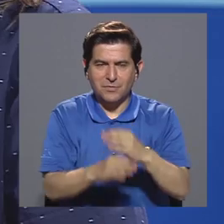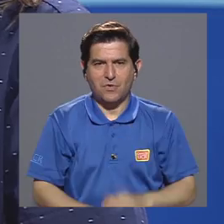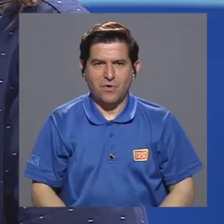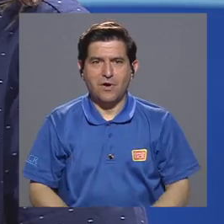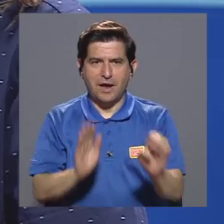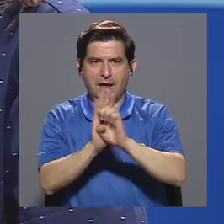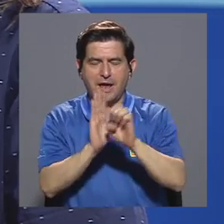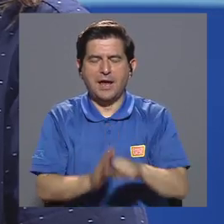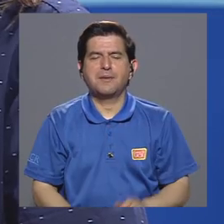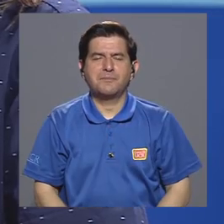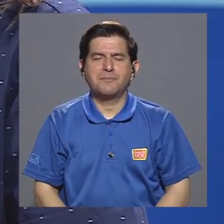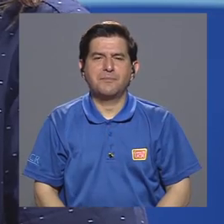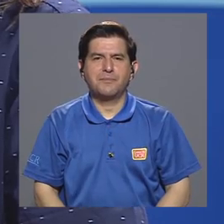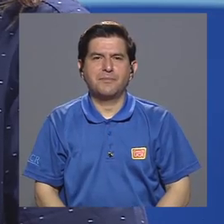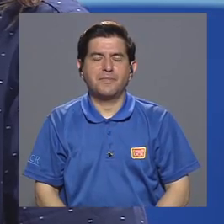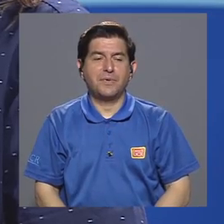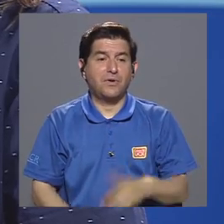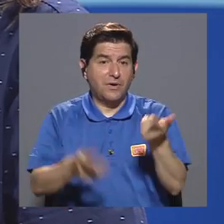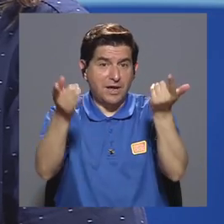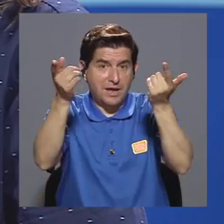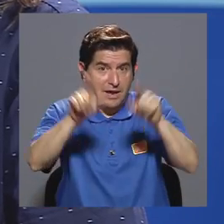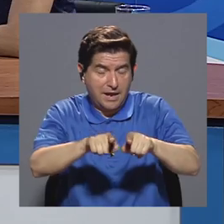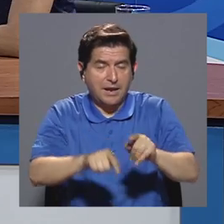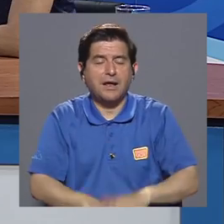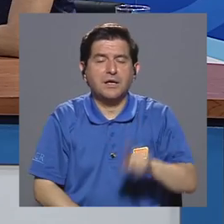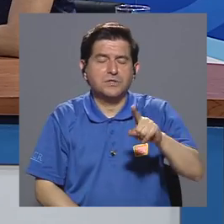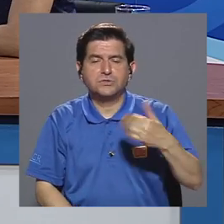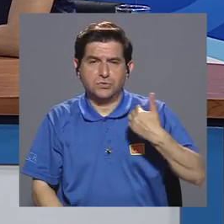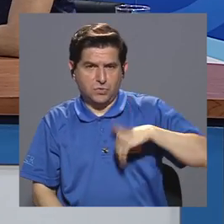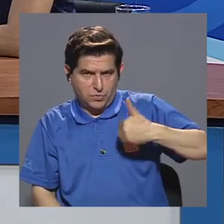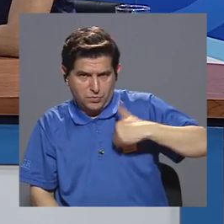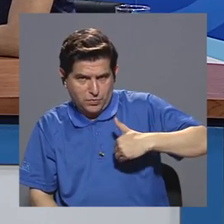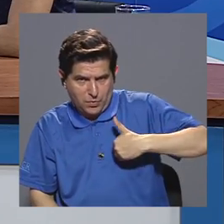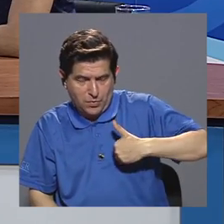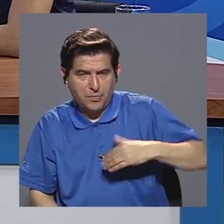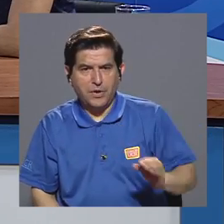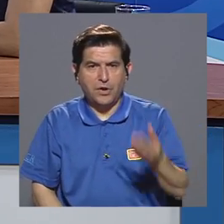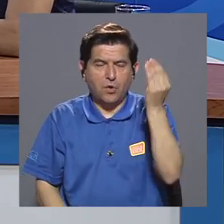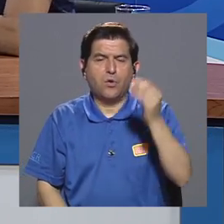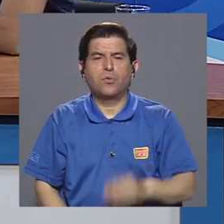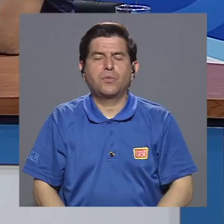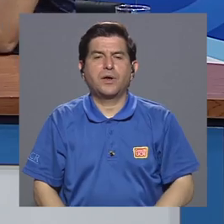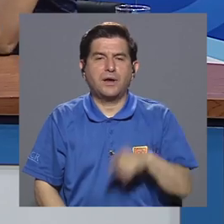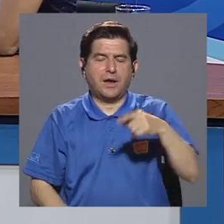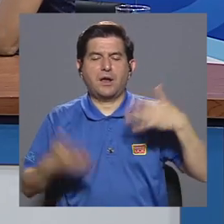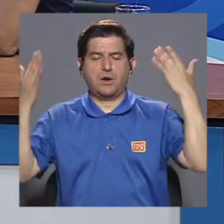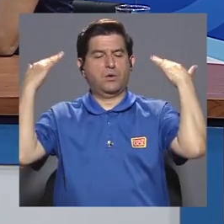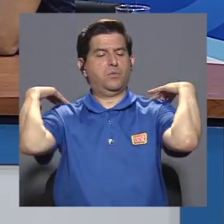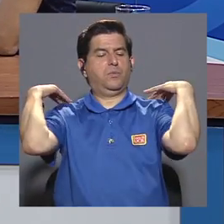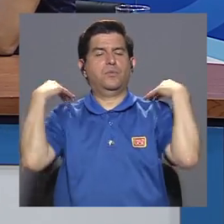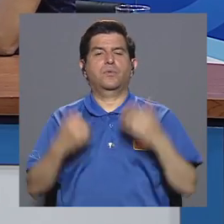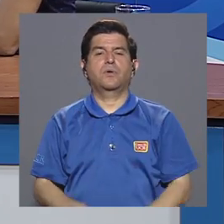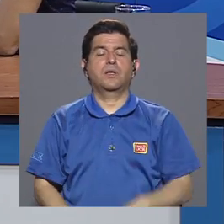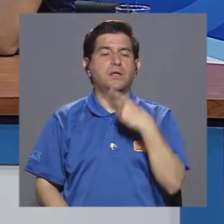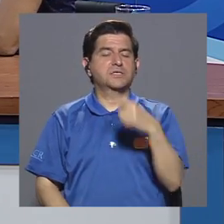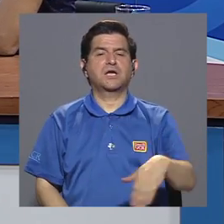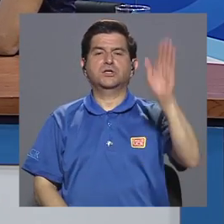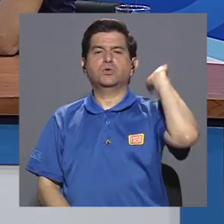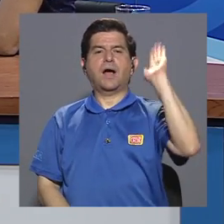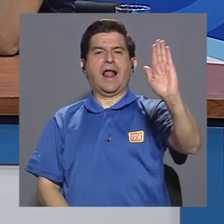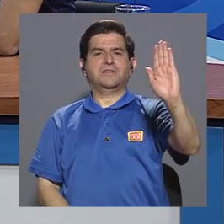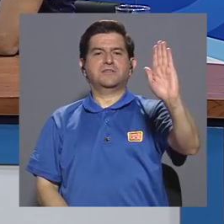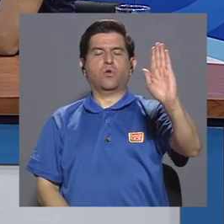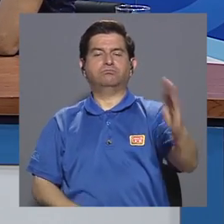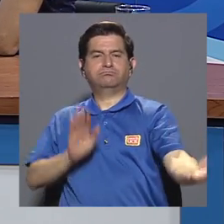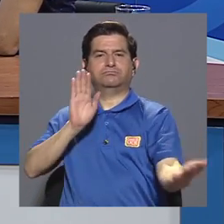el pareman, que es un muchacho que se pone una capucha y con una señal de alto